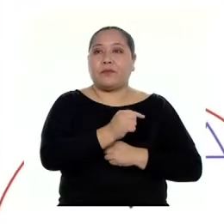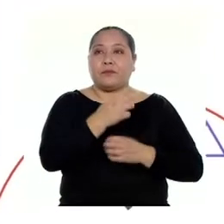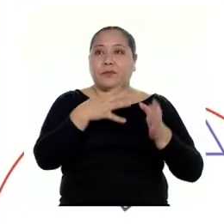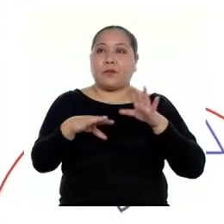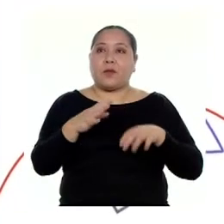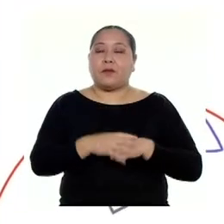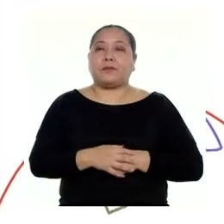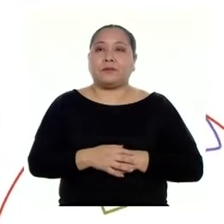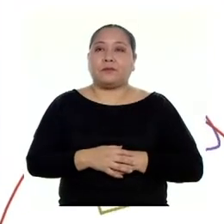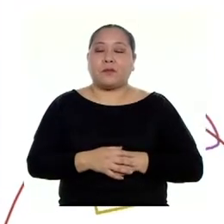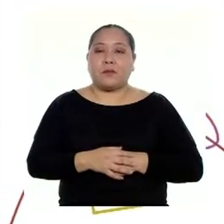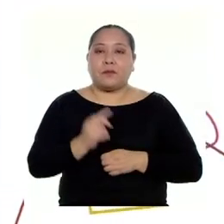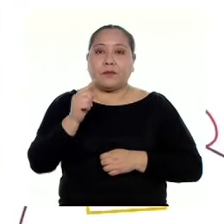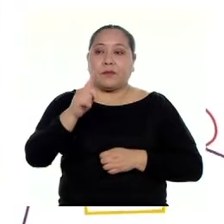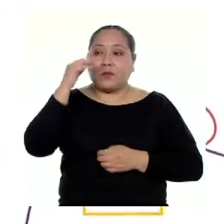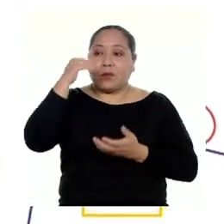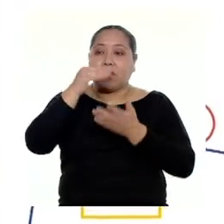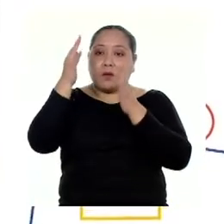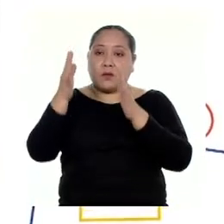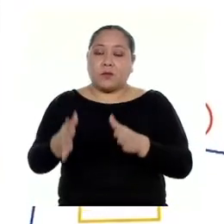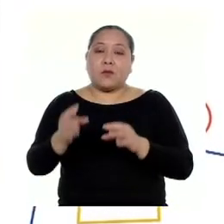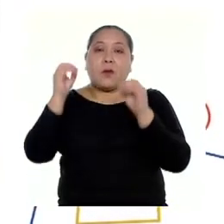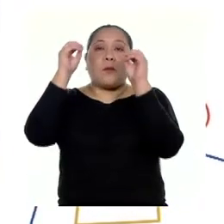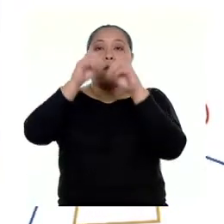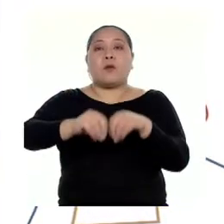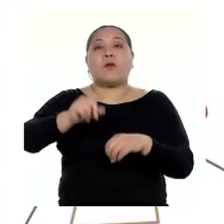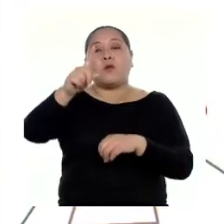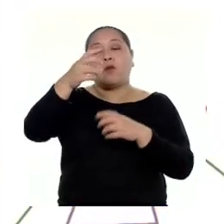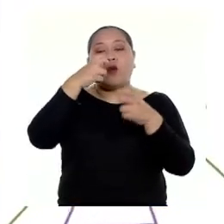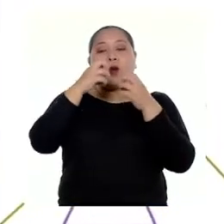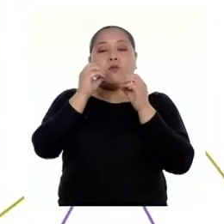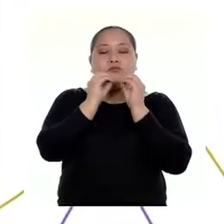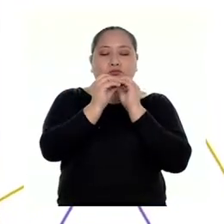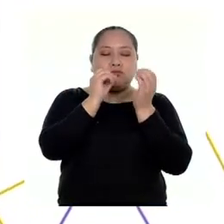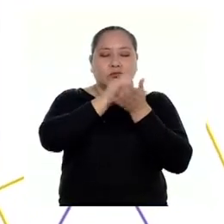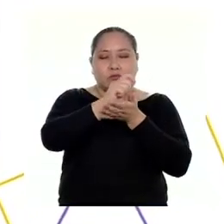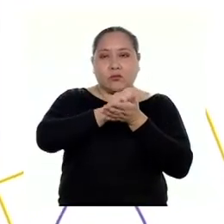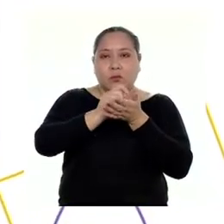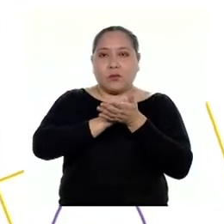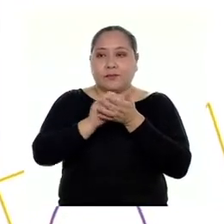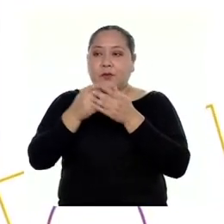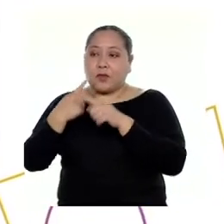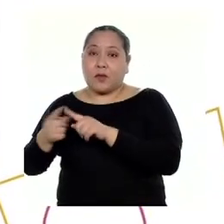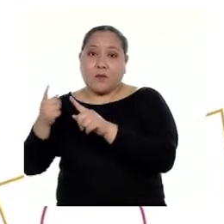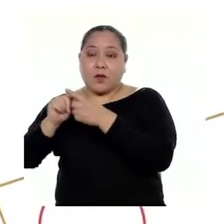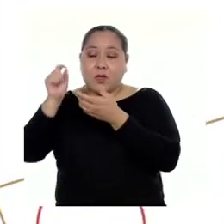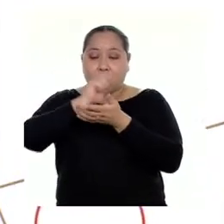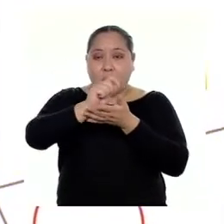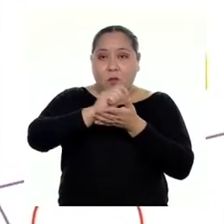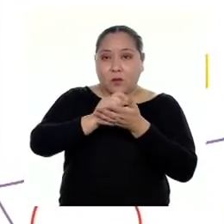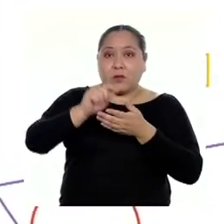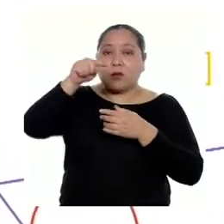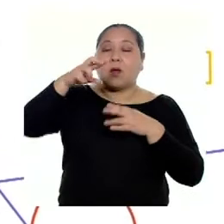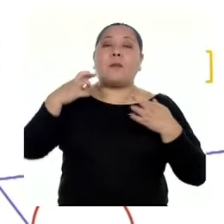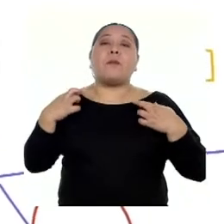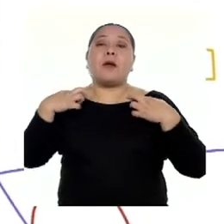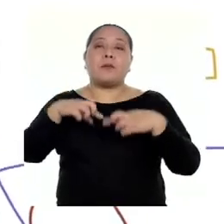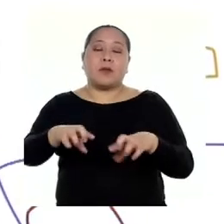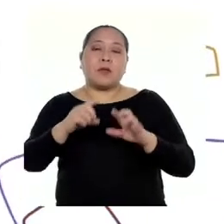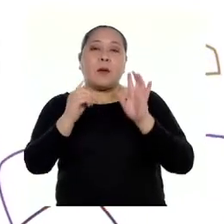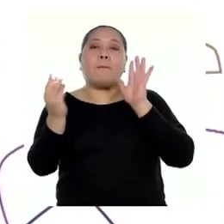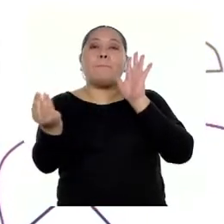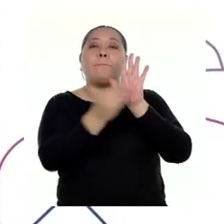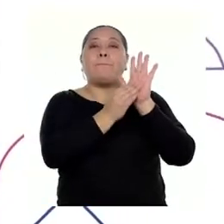hará visible cuando un estudiante proponga una operación o conjunto de operaciones que le permitan